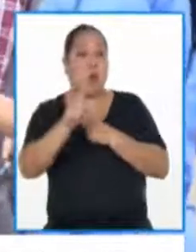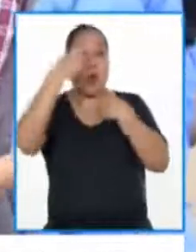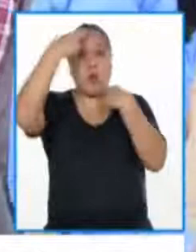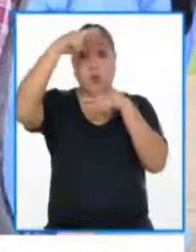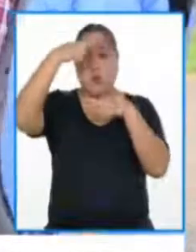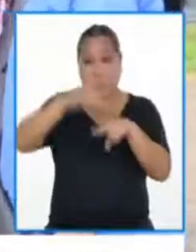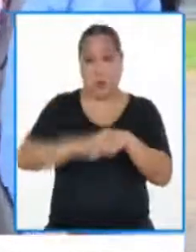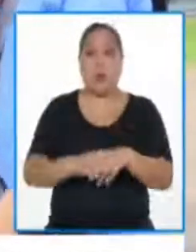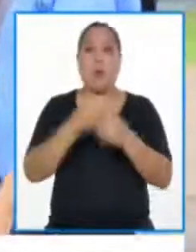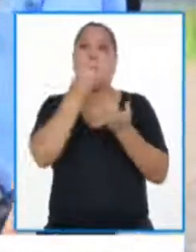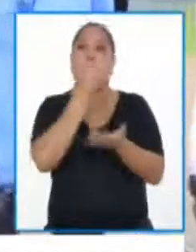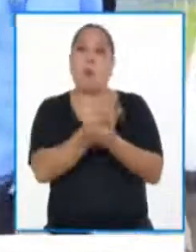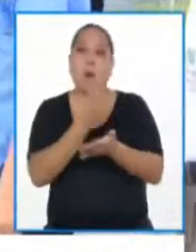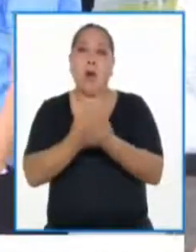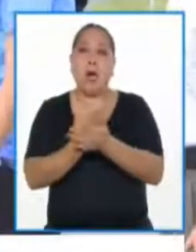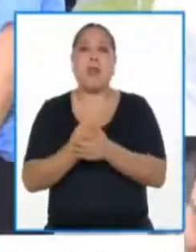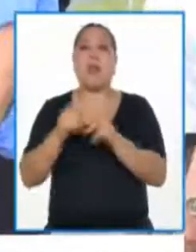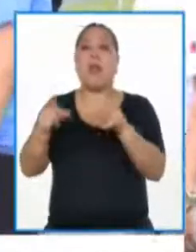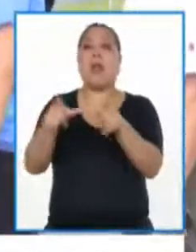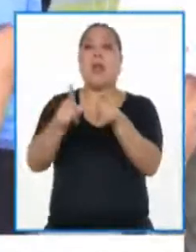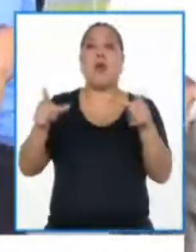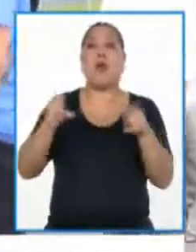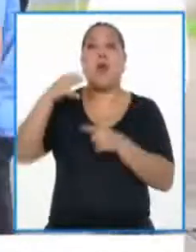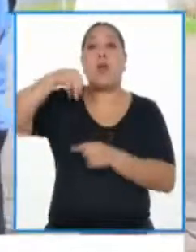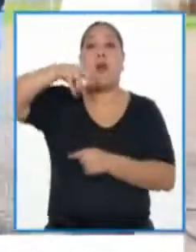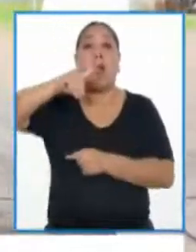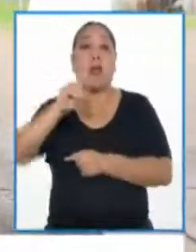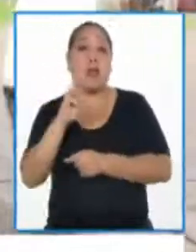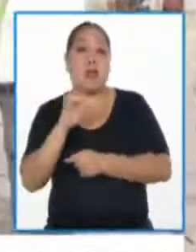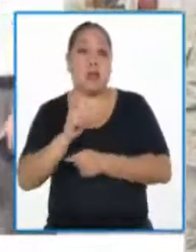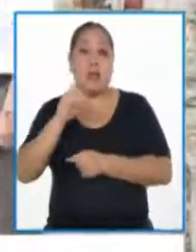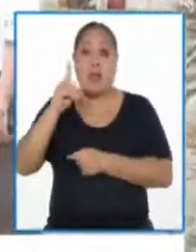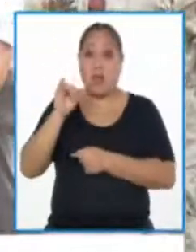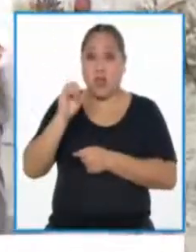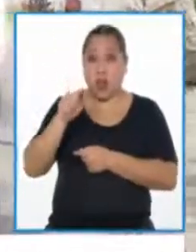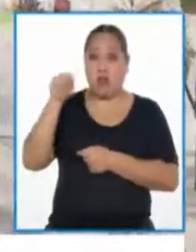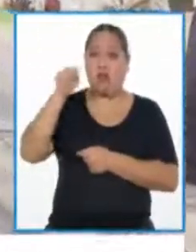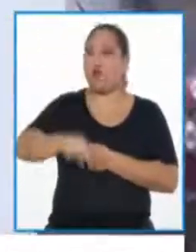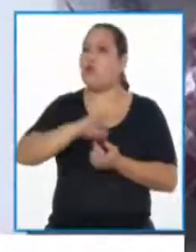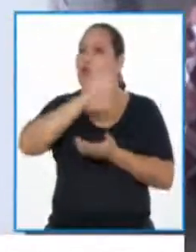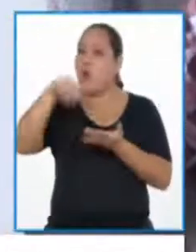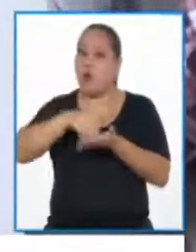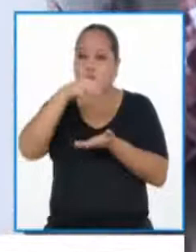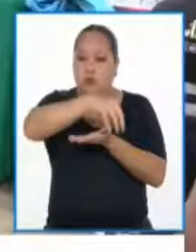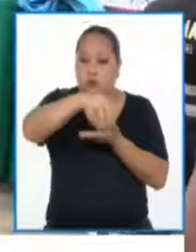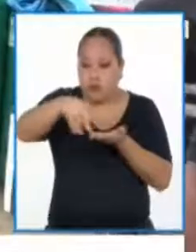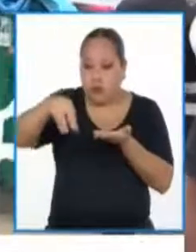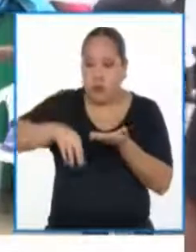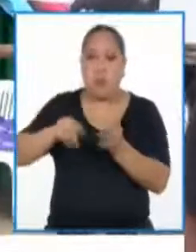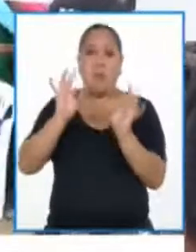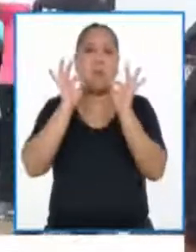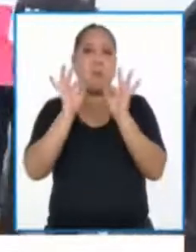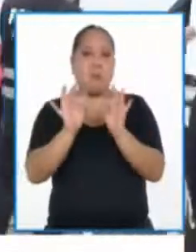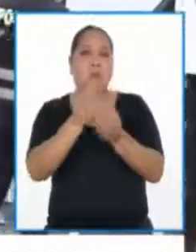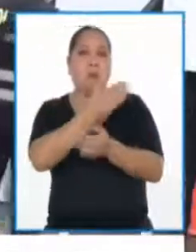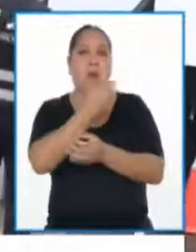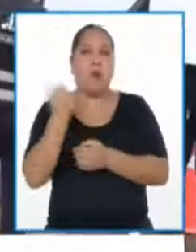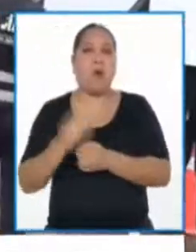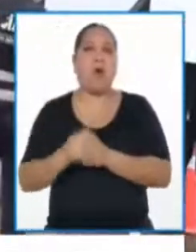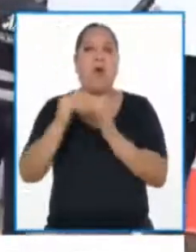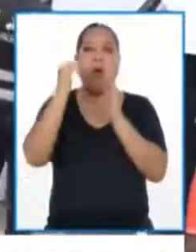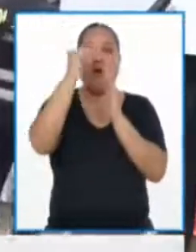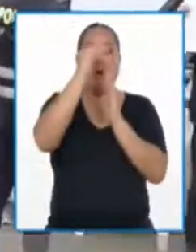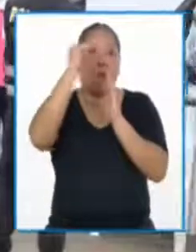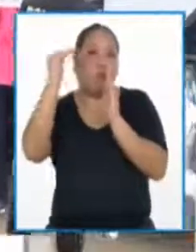el caso de Madre de Dios, donde todas sus provincias han mejorado en sus indicadores y ahora está calificada en situación de